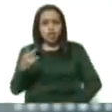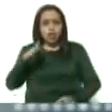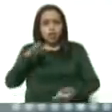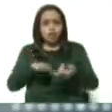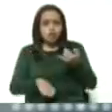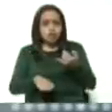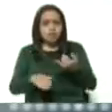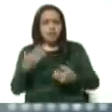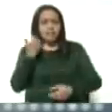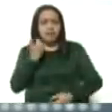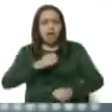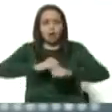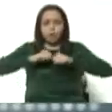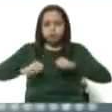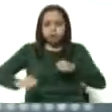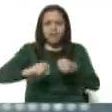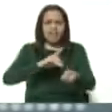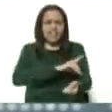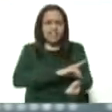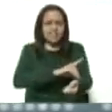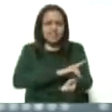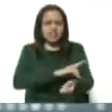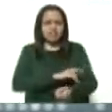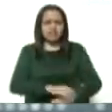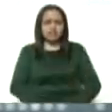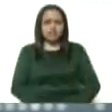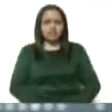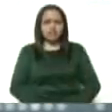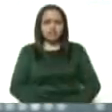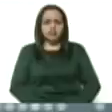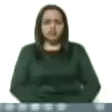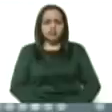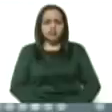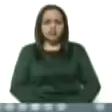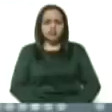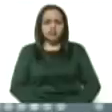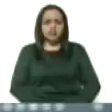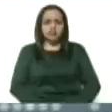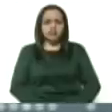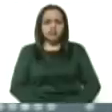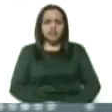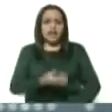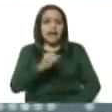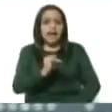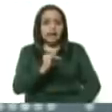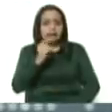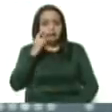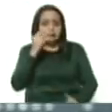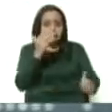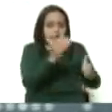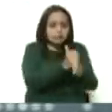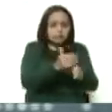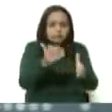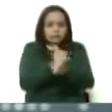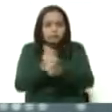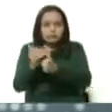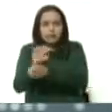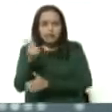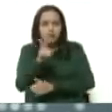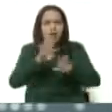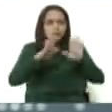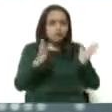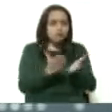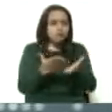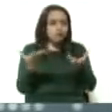últimas enfermedades con morbilidad, la obesidad y la diabetes están apareciendo en Venezuela, en el mundo entero, pero en